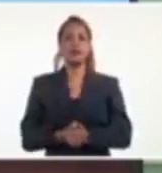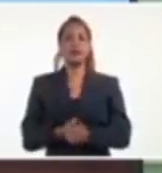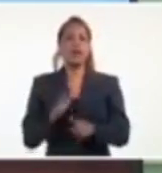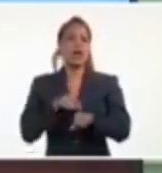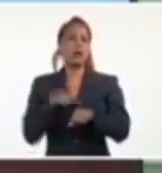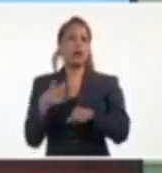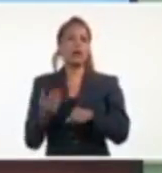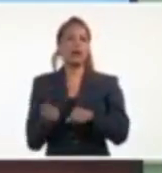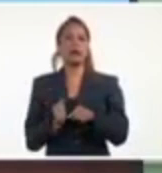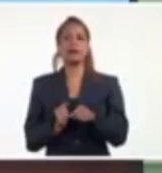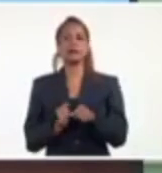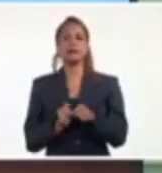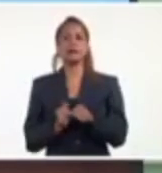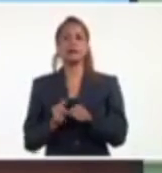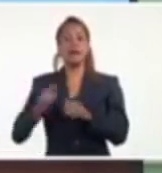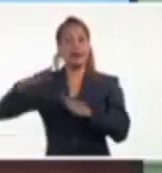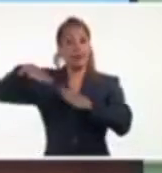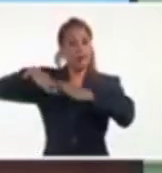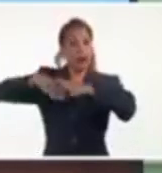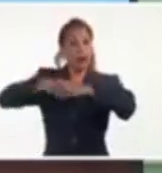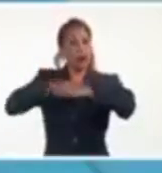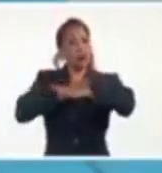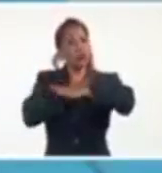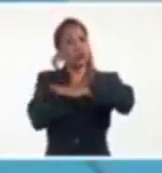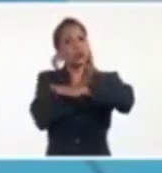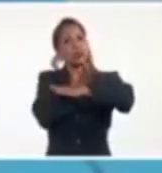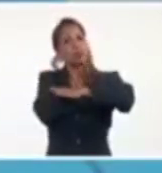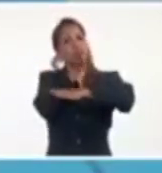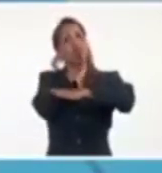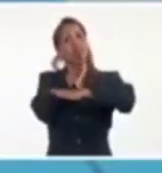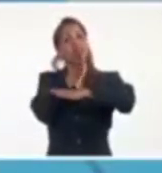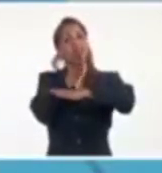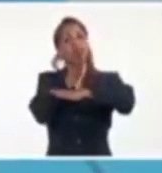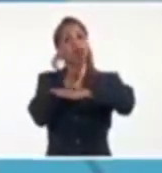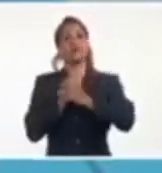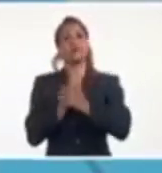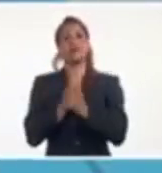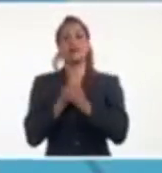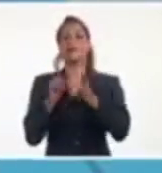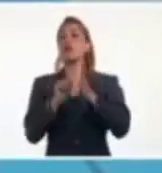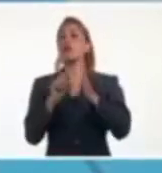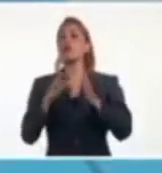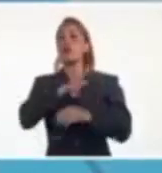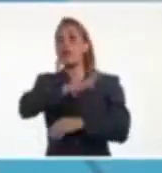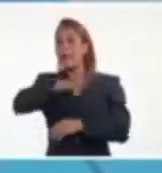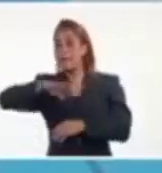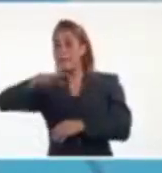le toca viajar todavía por una zona de mar.